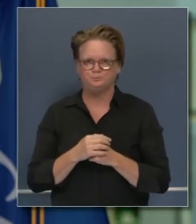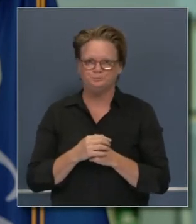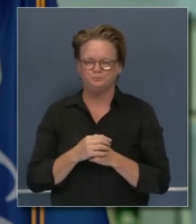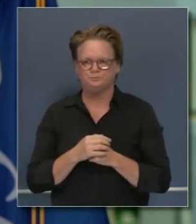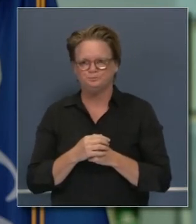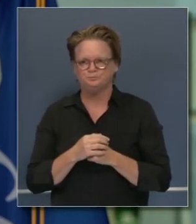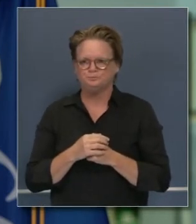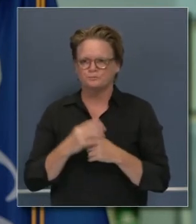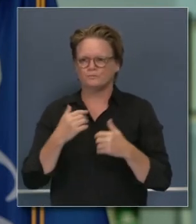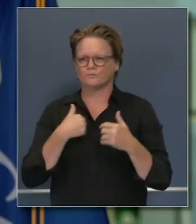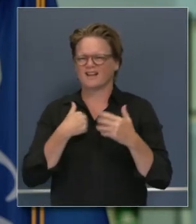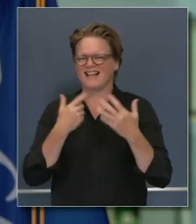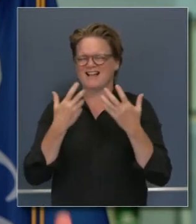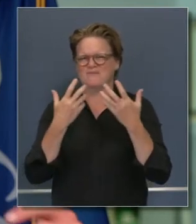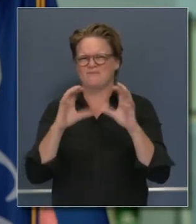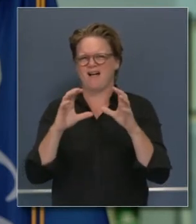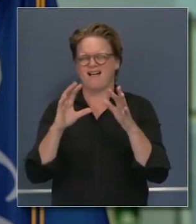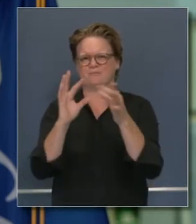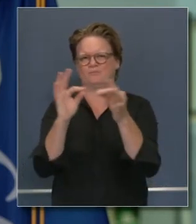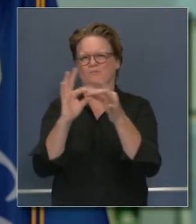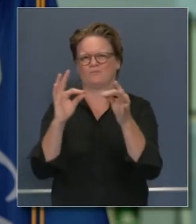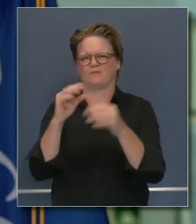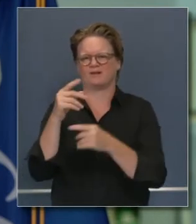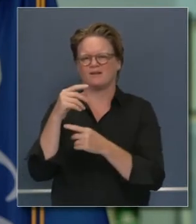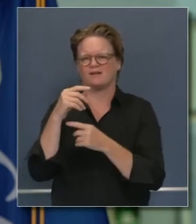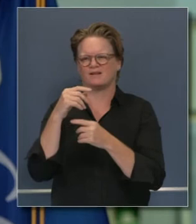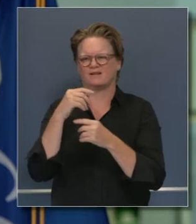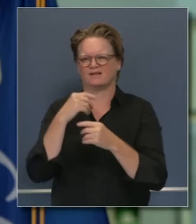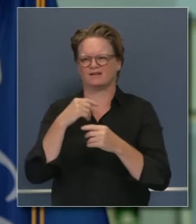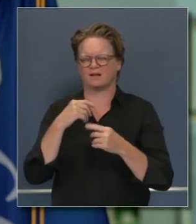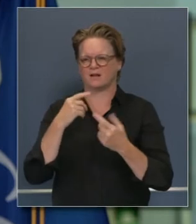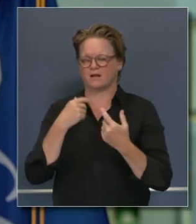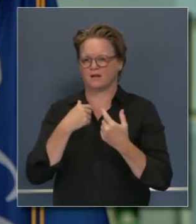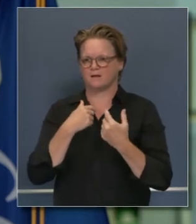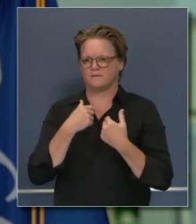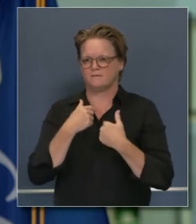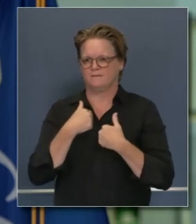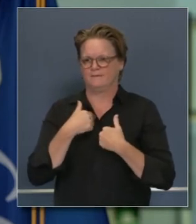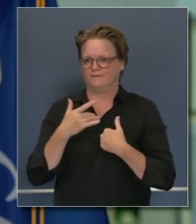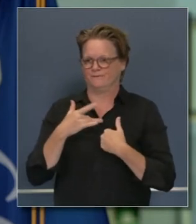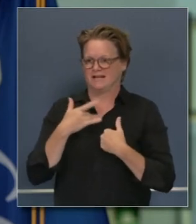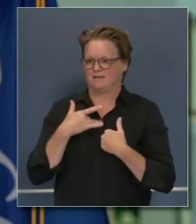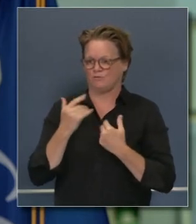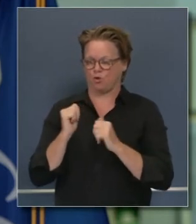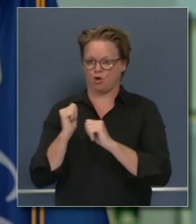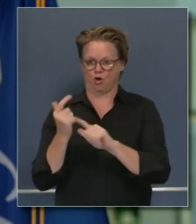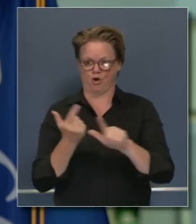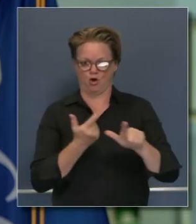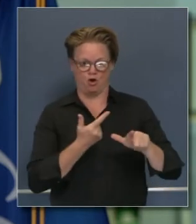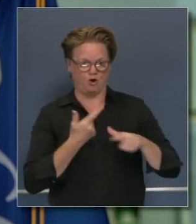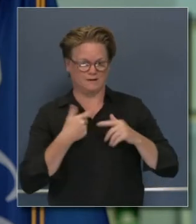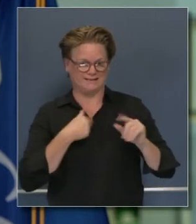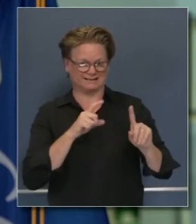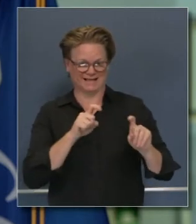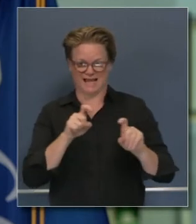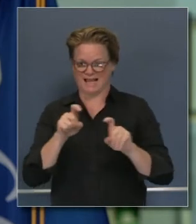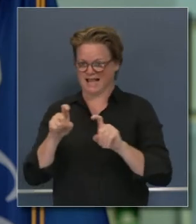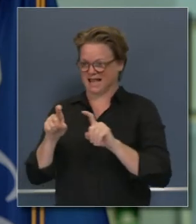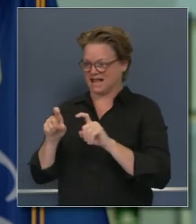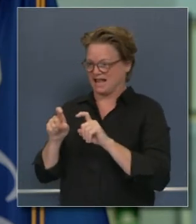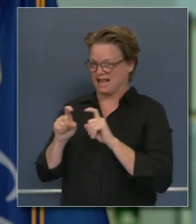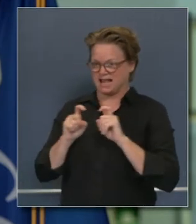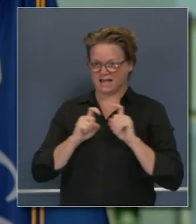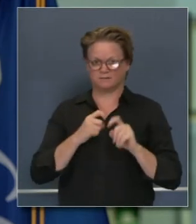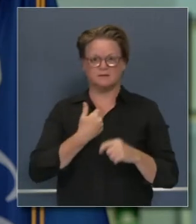tenía esta preocupación he sido consistente en cuanto a compartir esto con otras personas yo pensé que todo el mundo